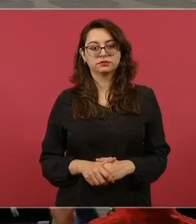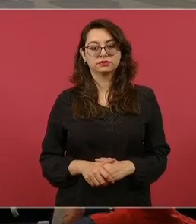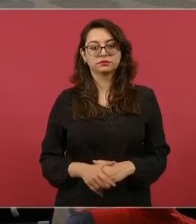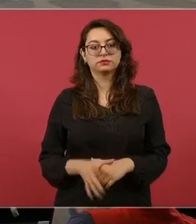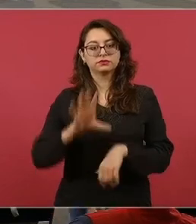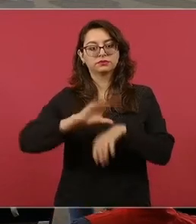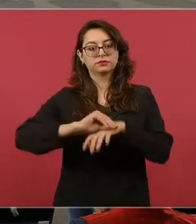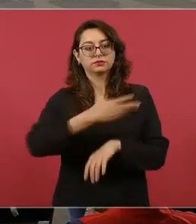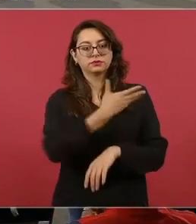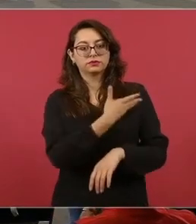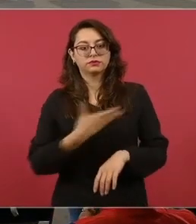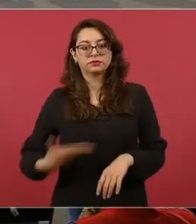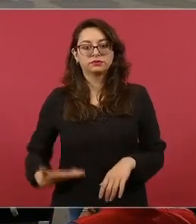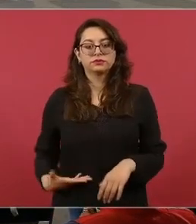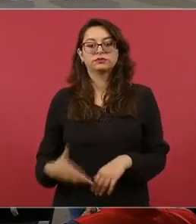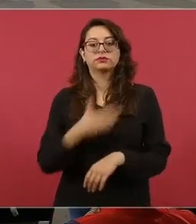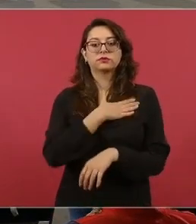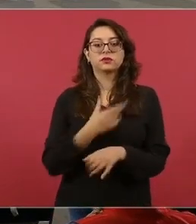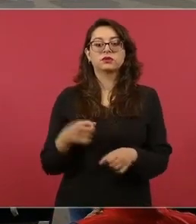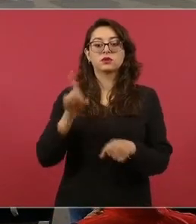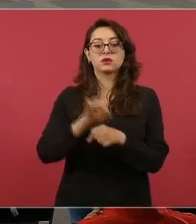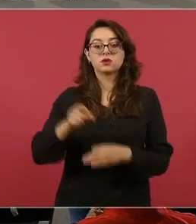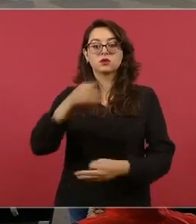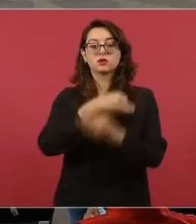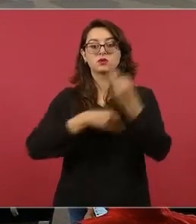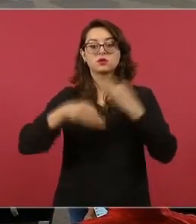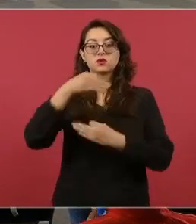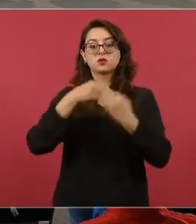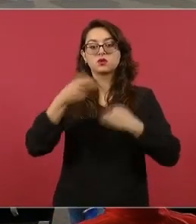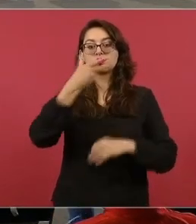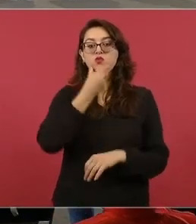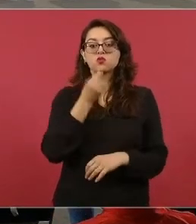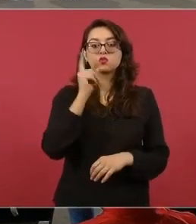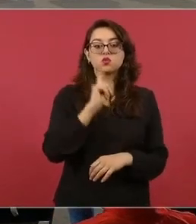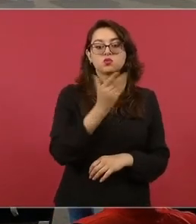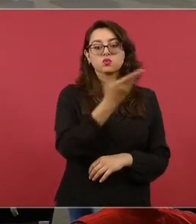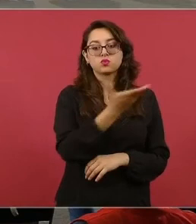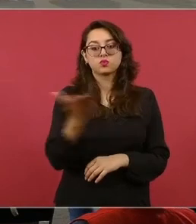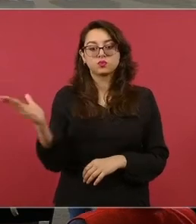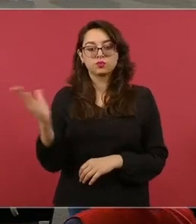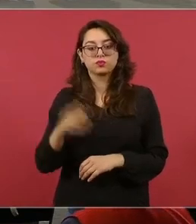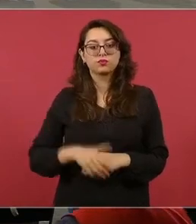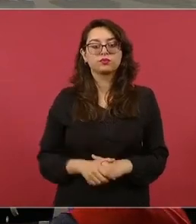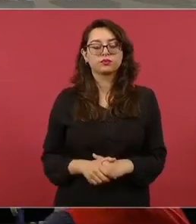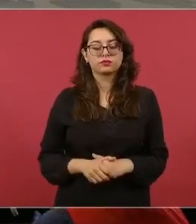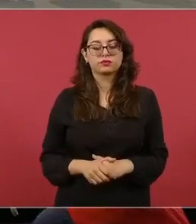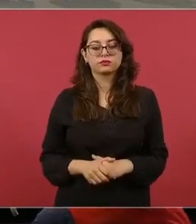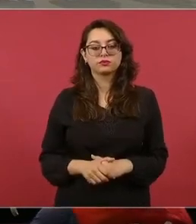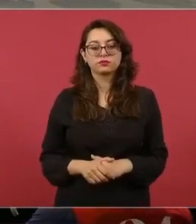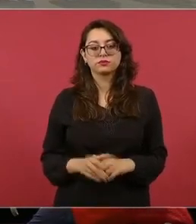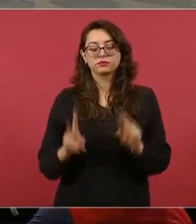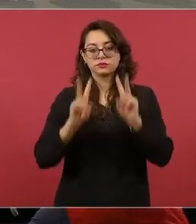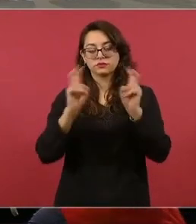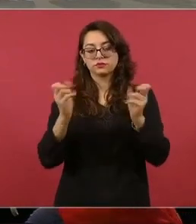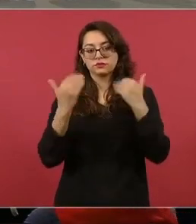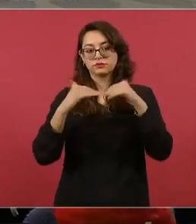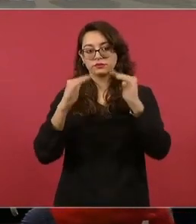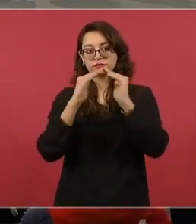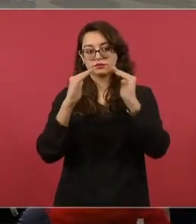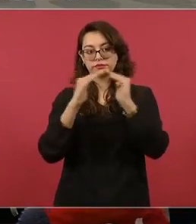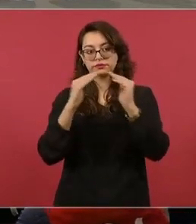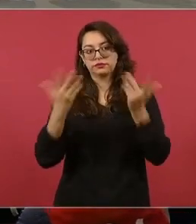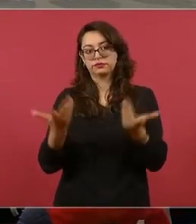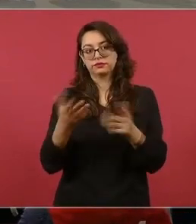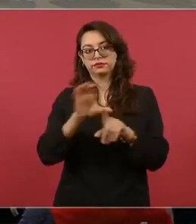Con su permiso, señor presidente. Buenos días a todas y todos. En materia de vivienda, a través de la Comisión Nacional de Vivienda,